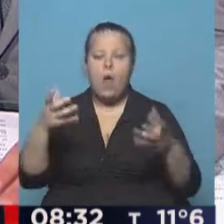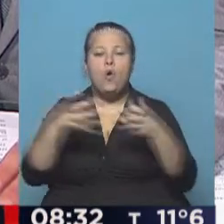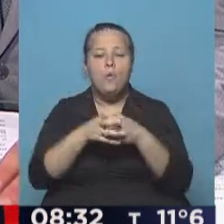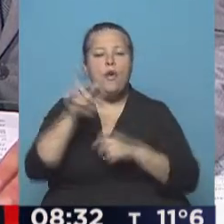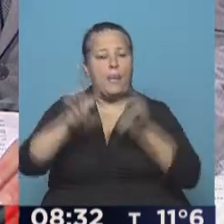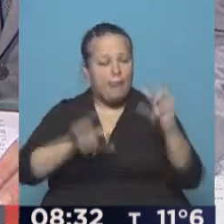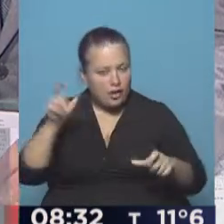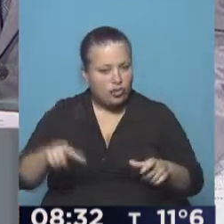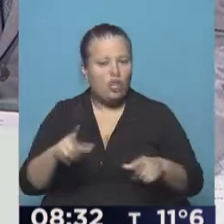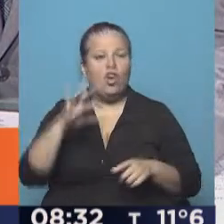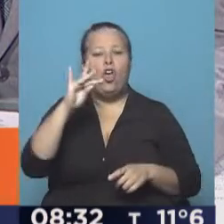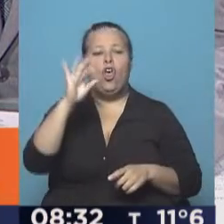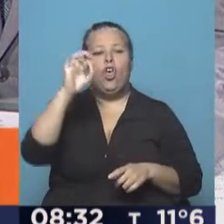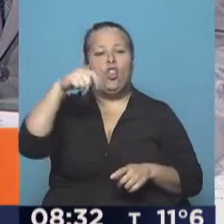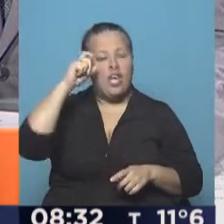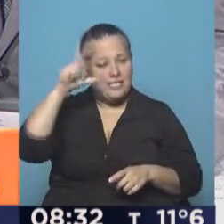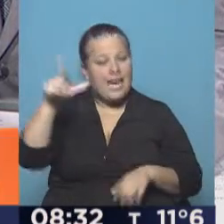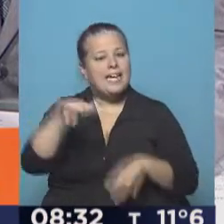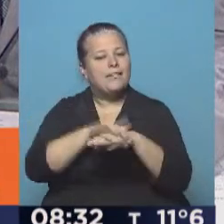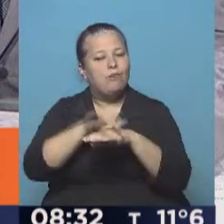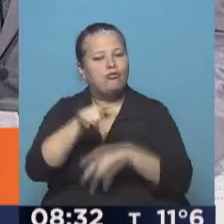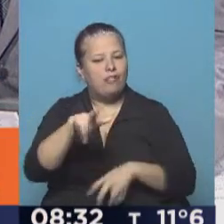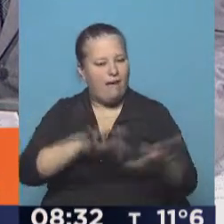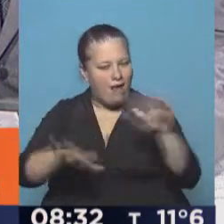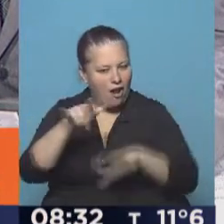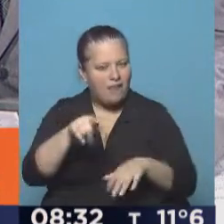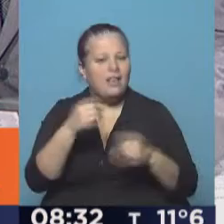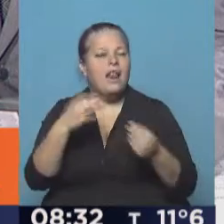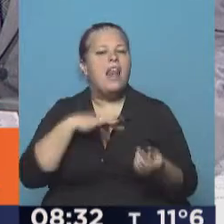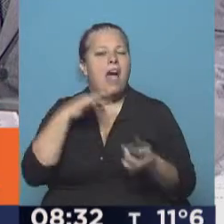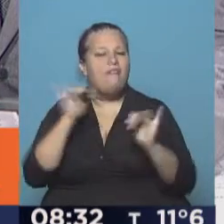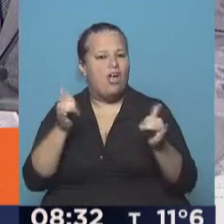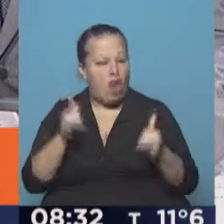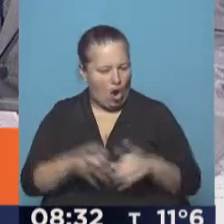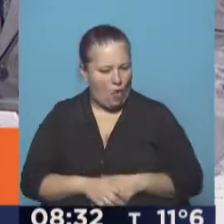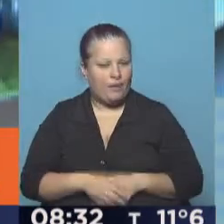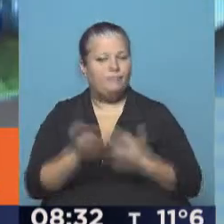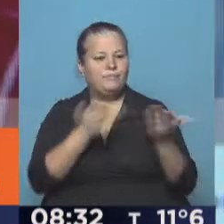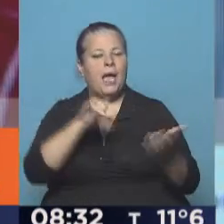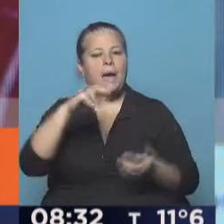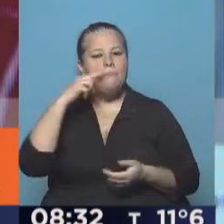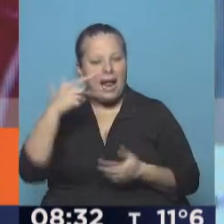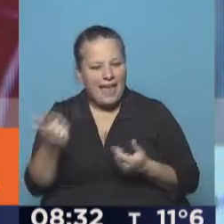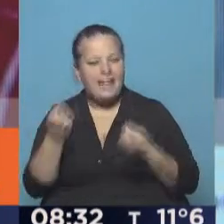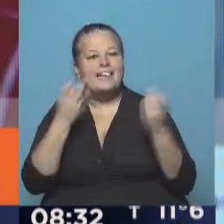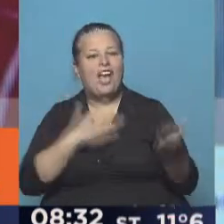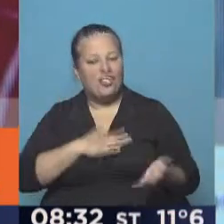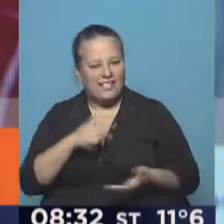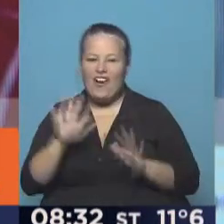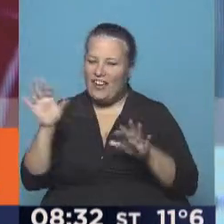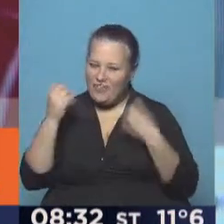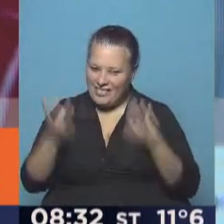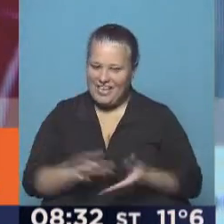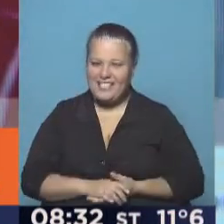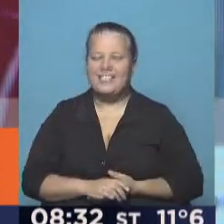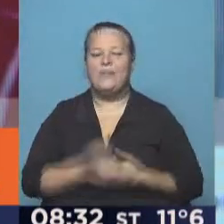sociales como Doncel que se encarga de esta situación y de la vida de estos jóvenes. Con nosotros Mariana Encarnato. Mariana, un placer. Hola, ¿cómo